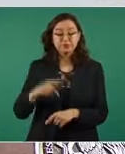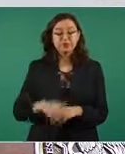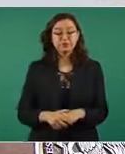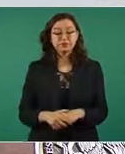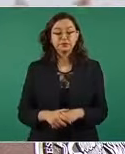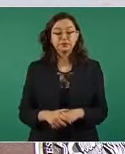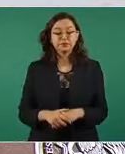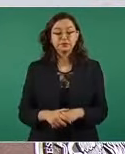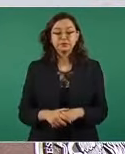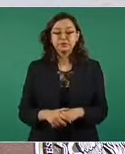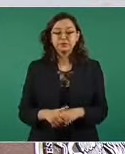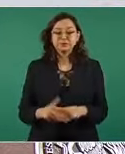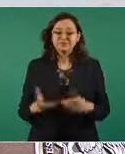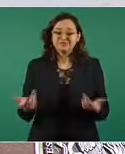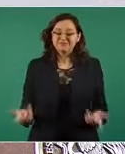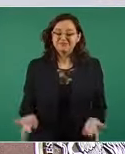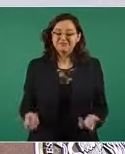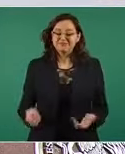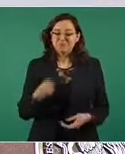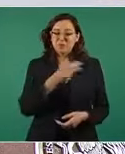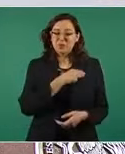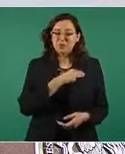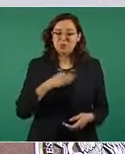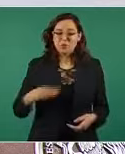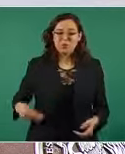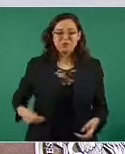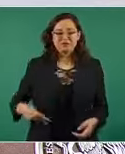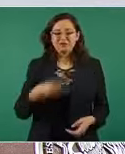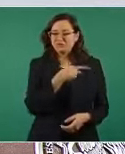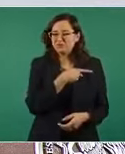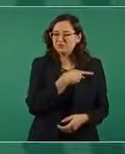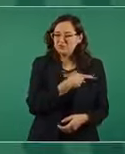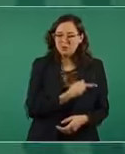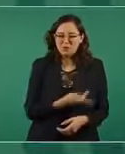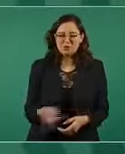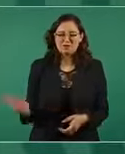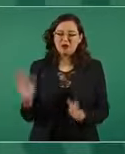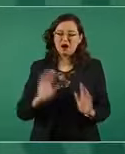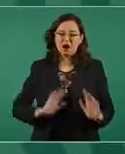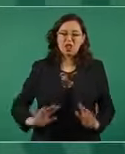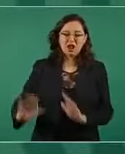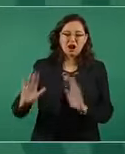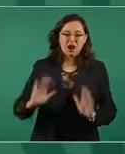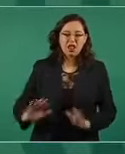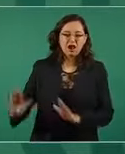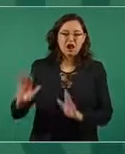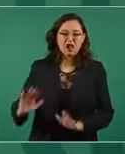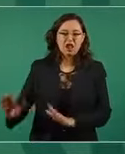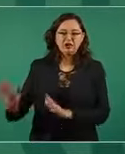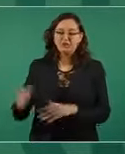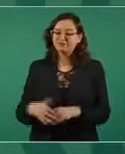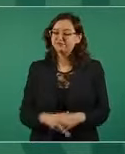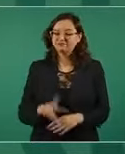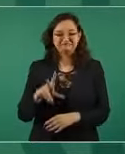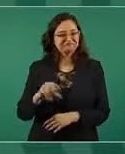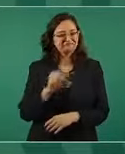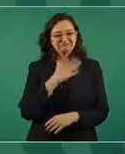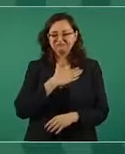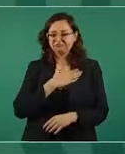los municipios y los estados más pobres de México. Fue muy injusto